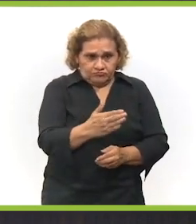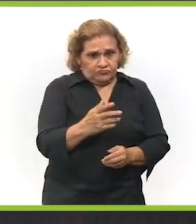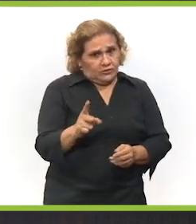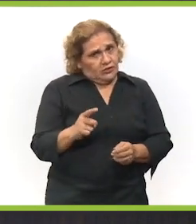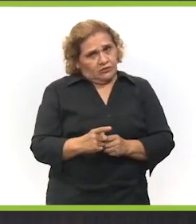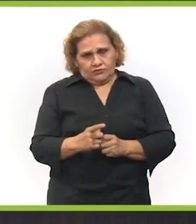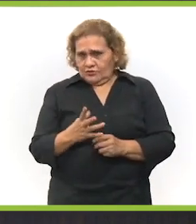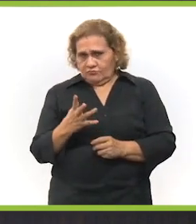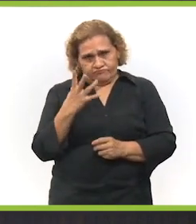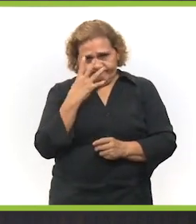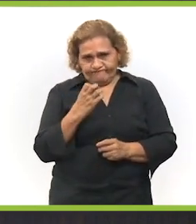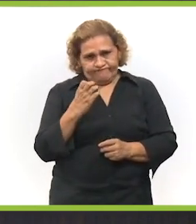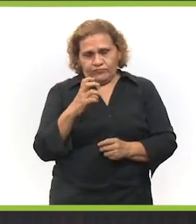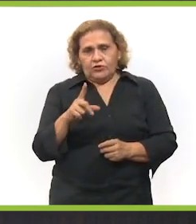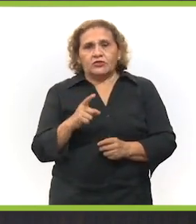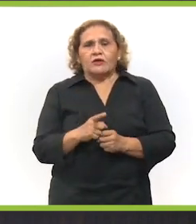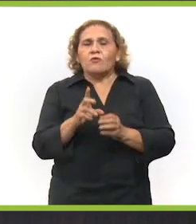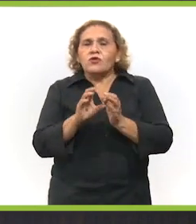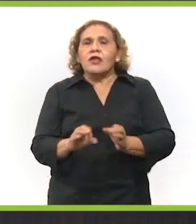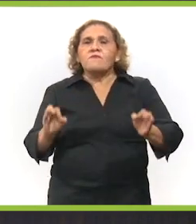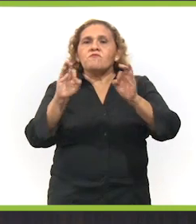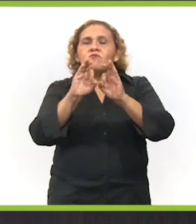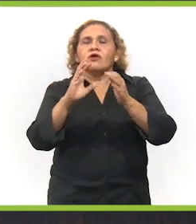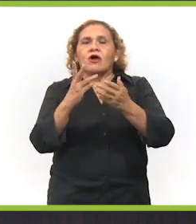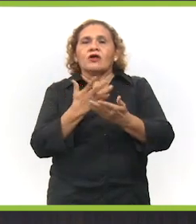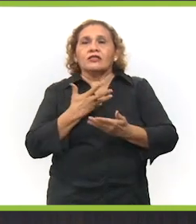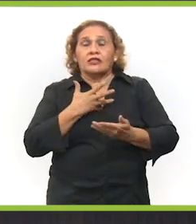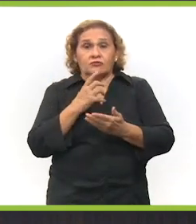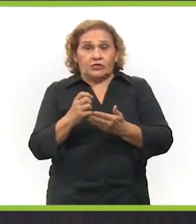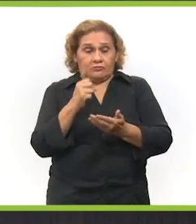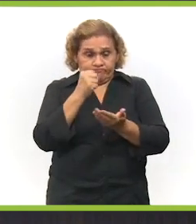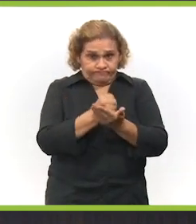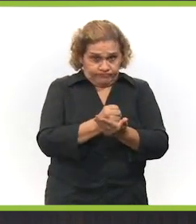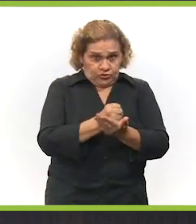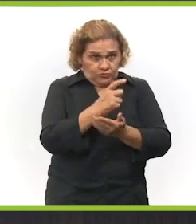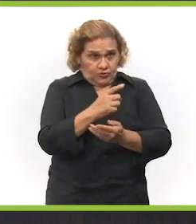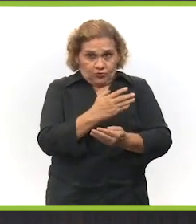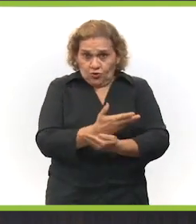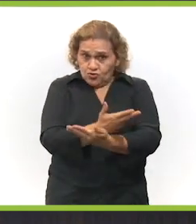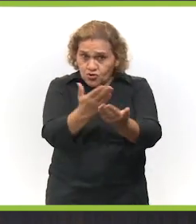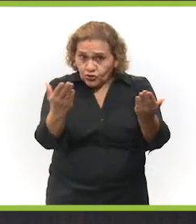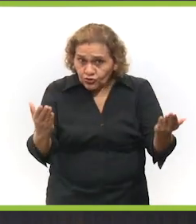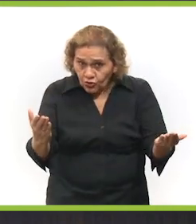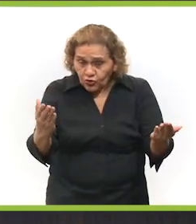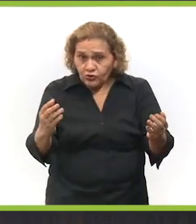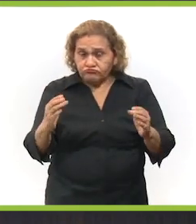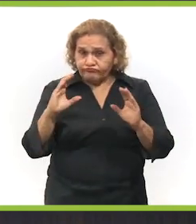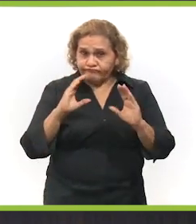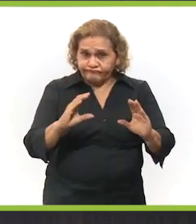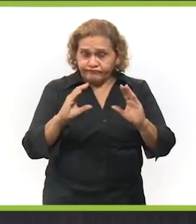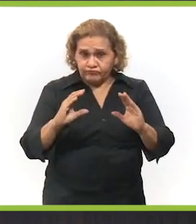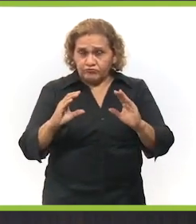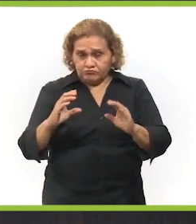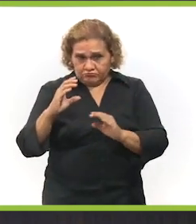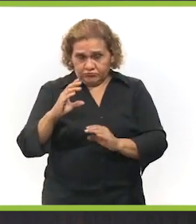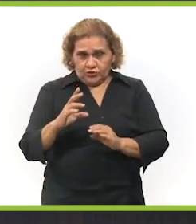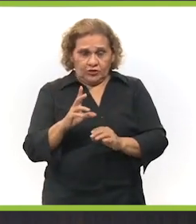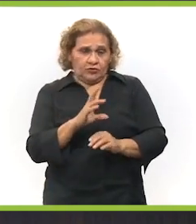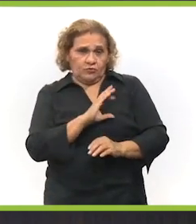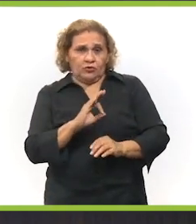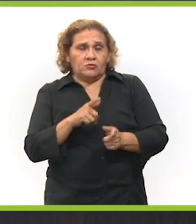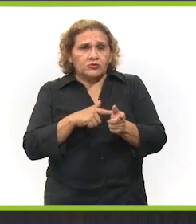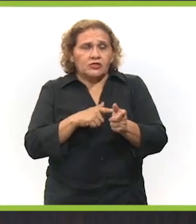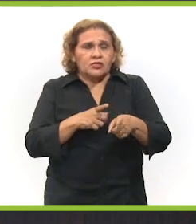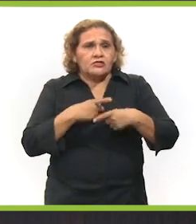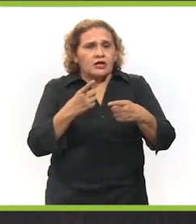para los peces, y evidentemente pues esto es algo muy lamentable. Así que sería muy importante que ahora que tenemos estas certificaciones, todos nos concienticemos